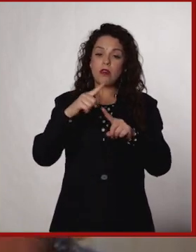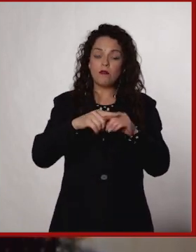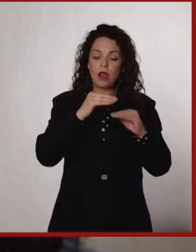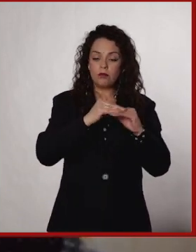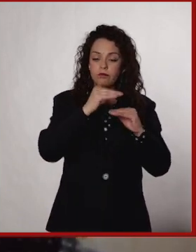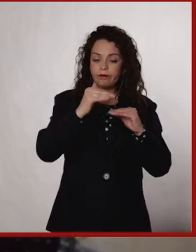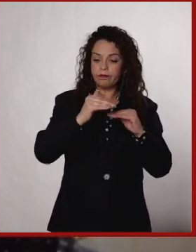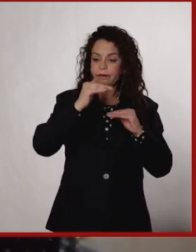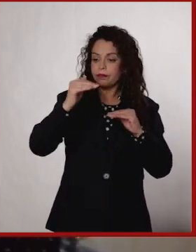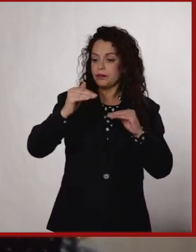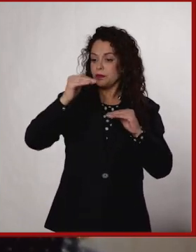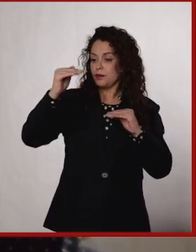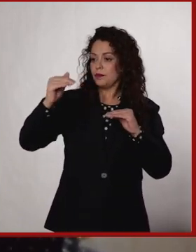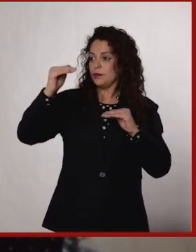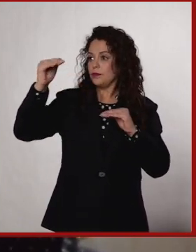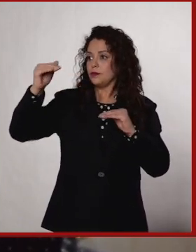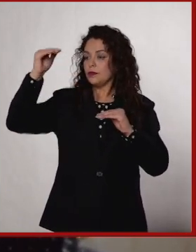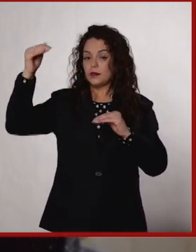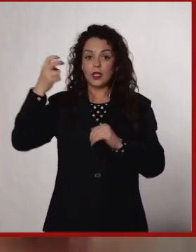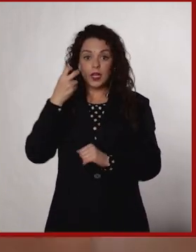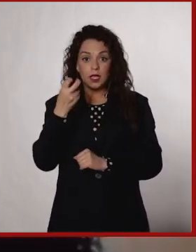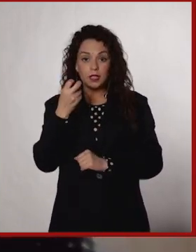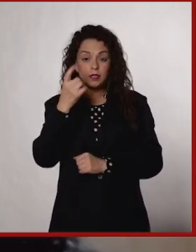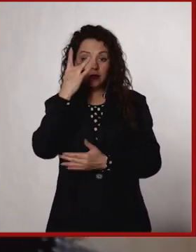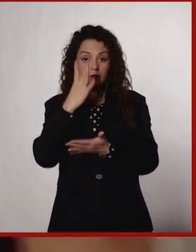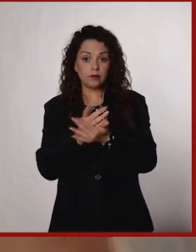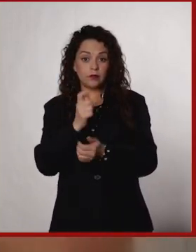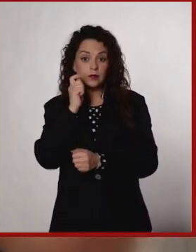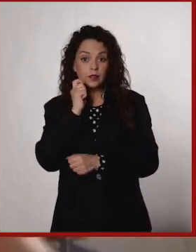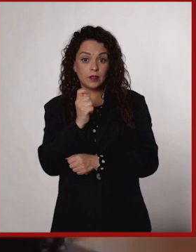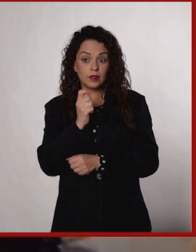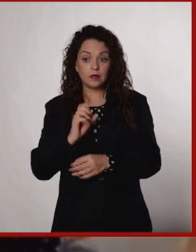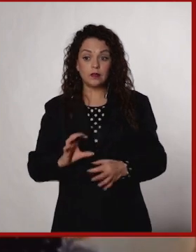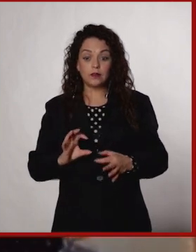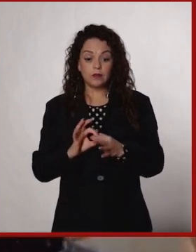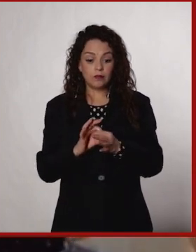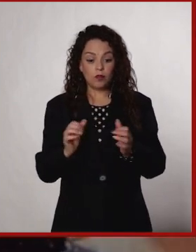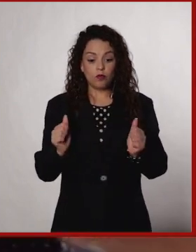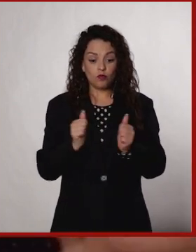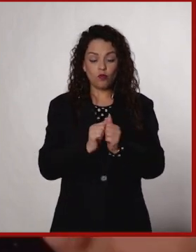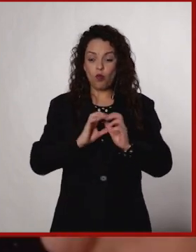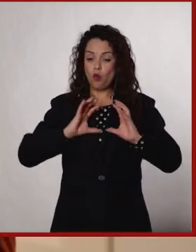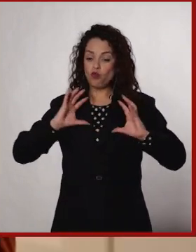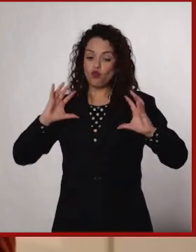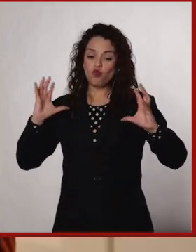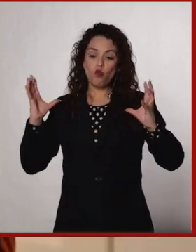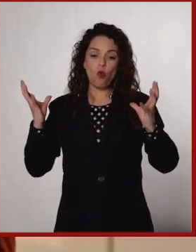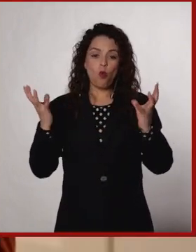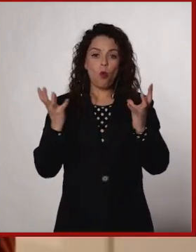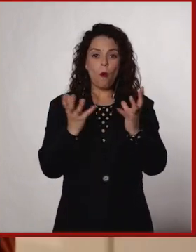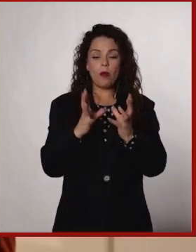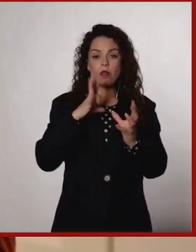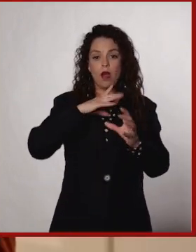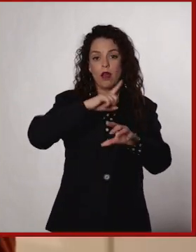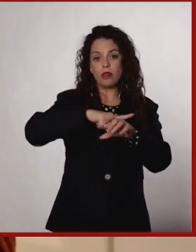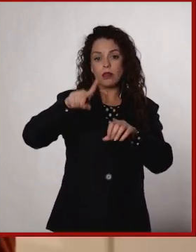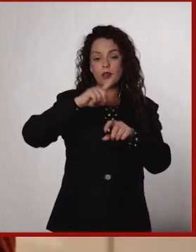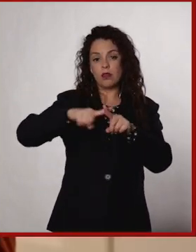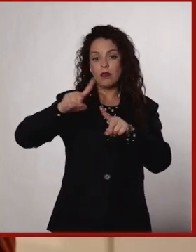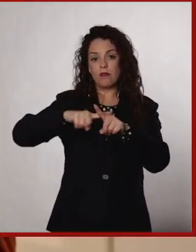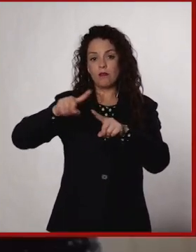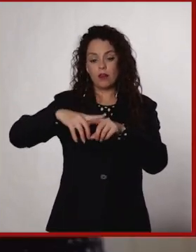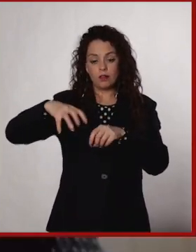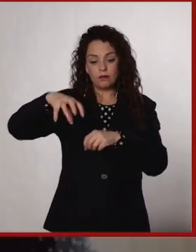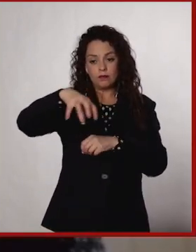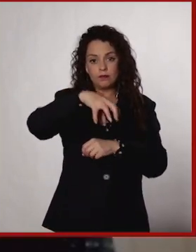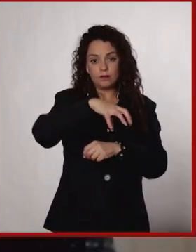muchas escalas donde las especies son solo una parte de todo lo que es la